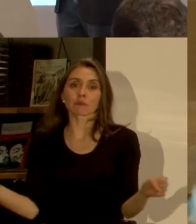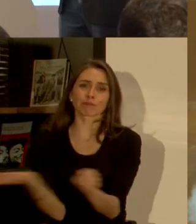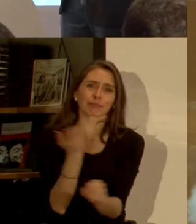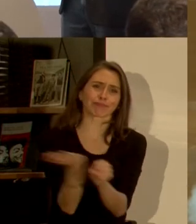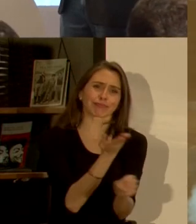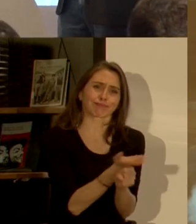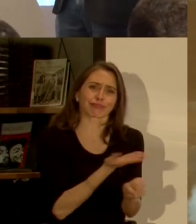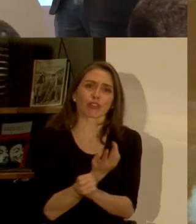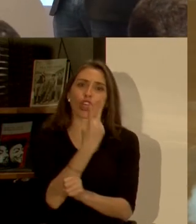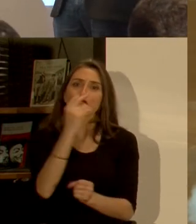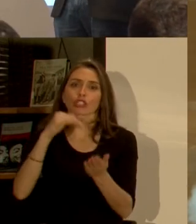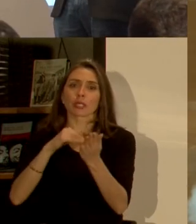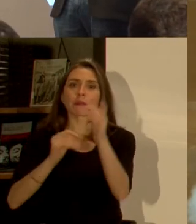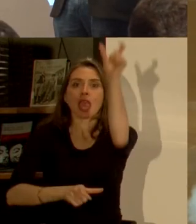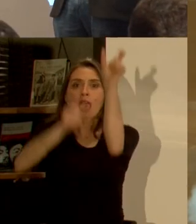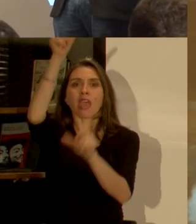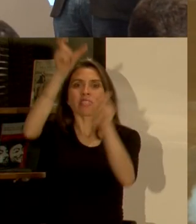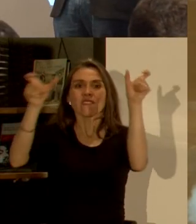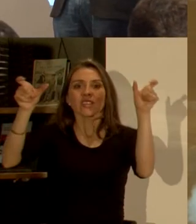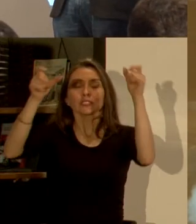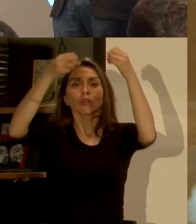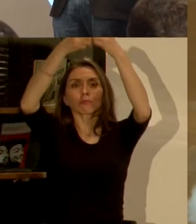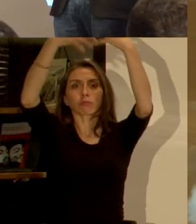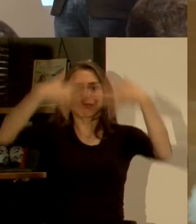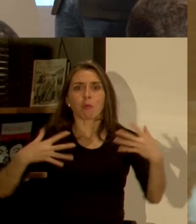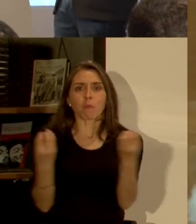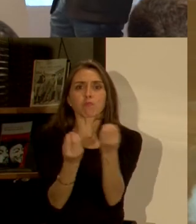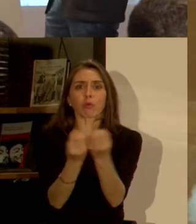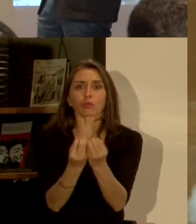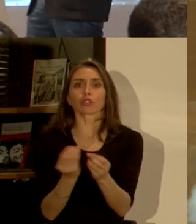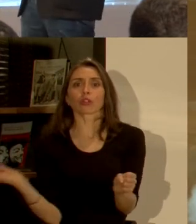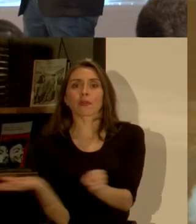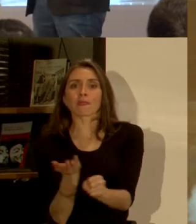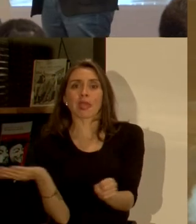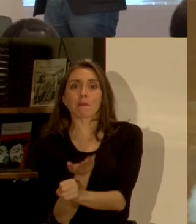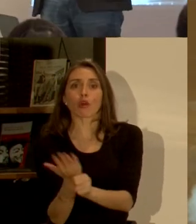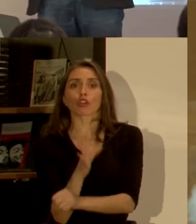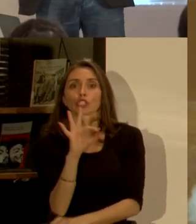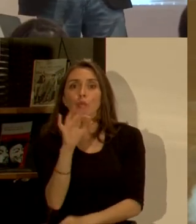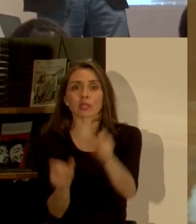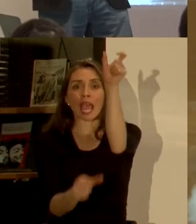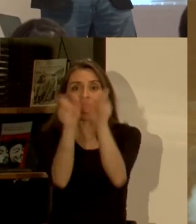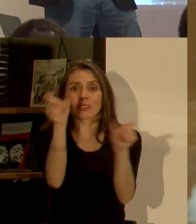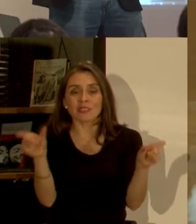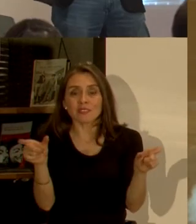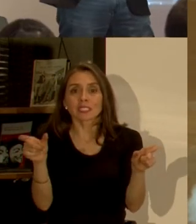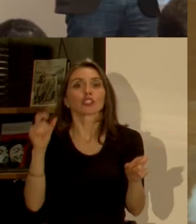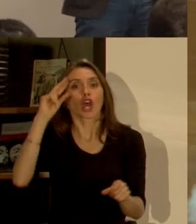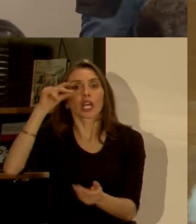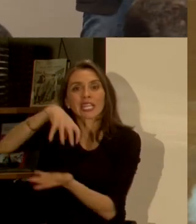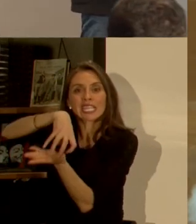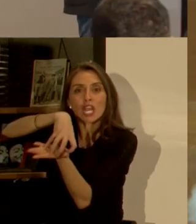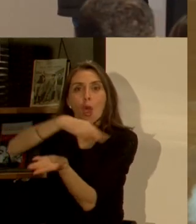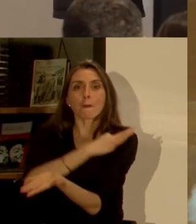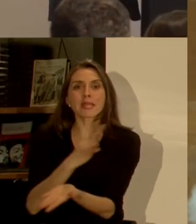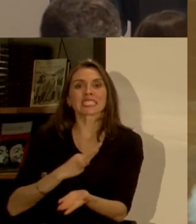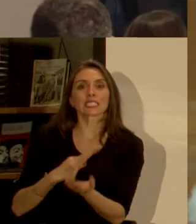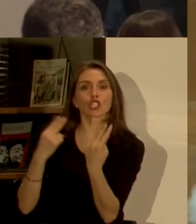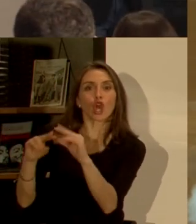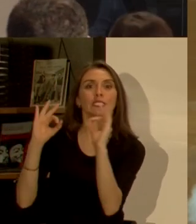viviendas en altura por problemas de getificación vertical hoy día han demolido cerca de 50 tuvieron que crear un ministerio propio